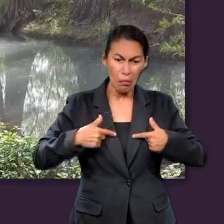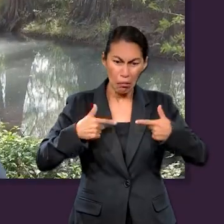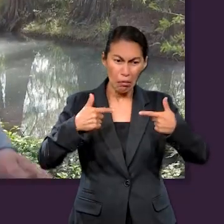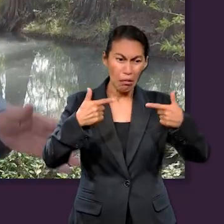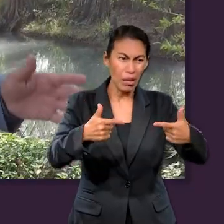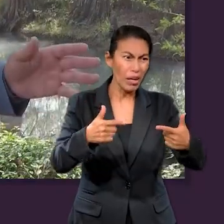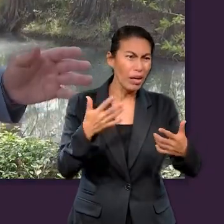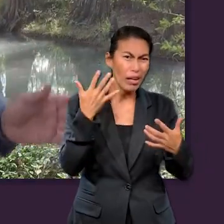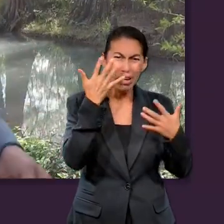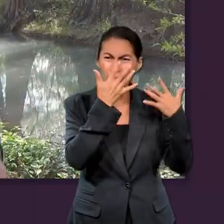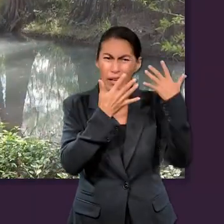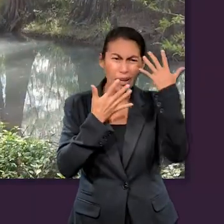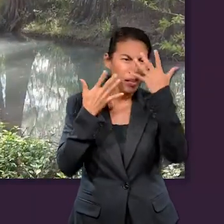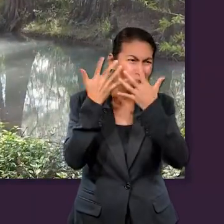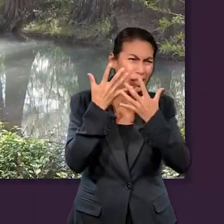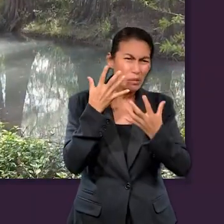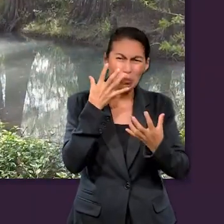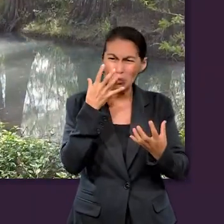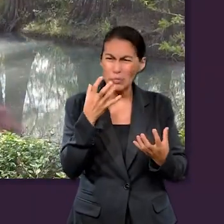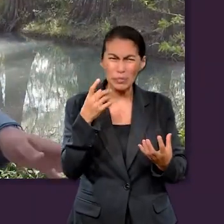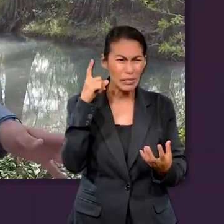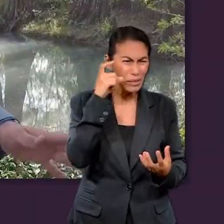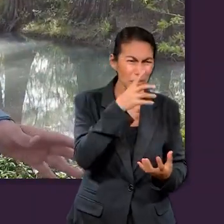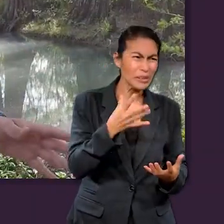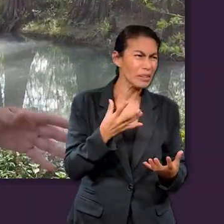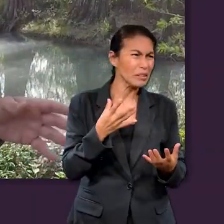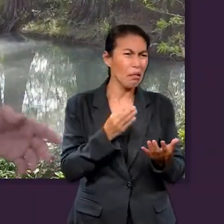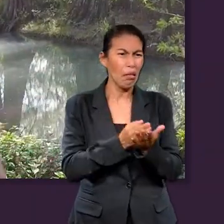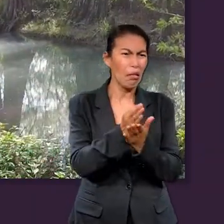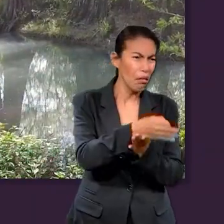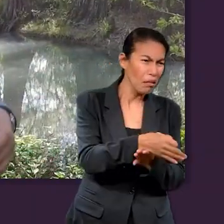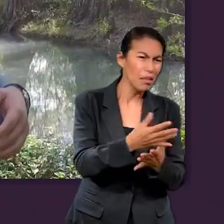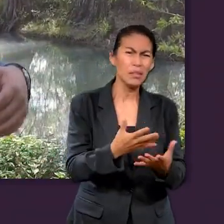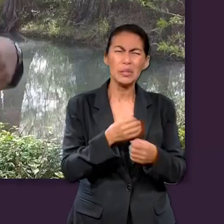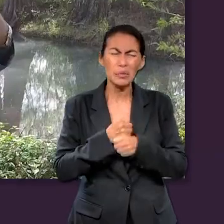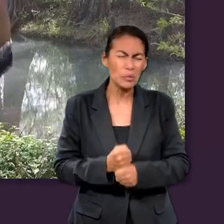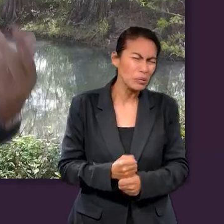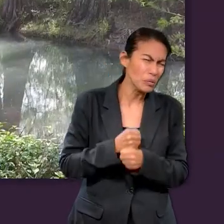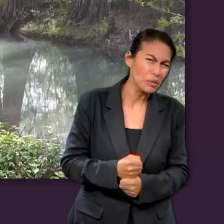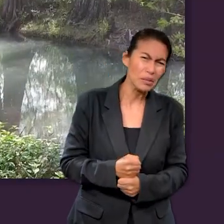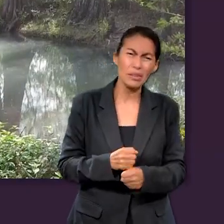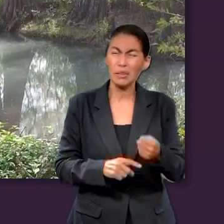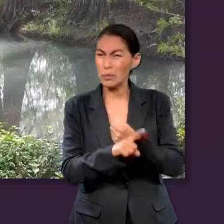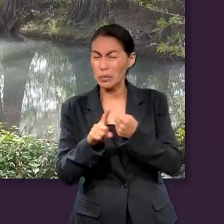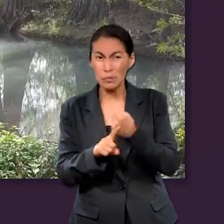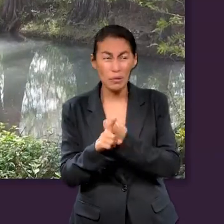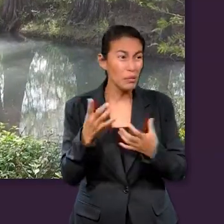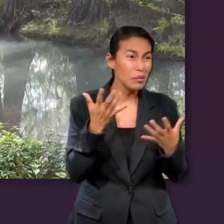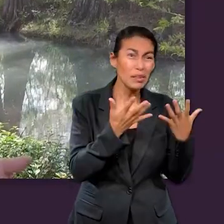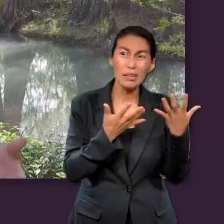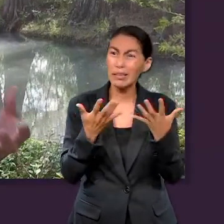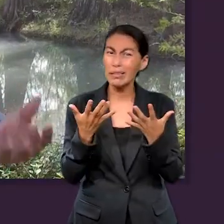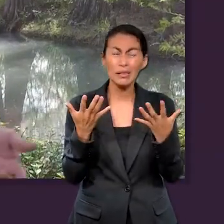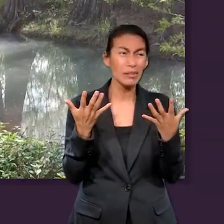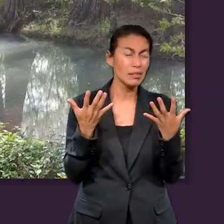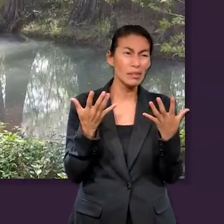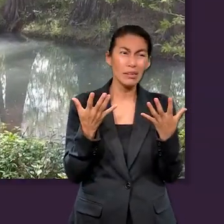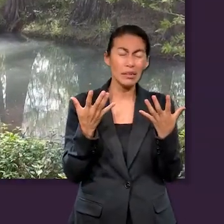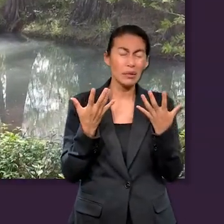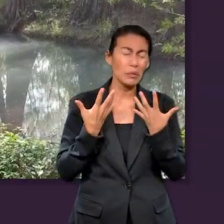se convirtieron en un completo desastre, cómo sus descendientes se tiraron a perder, cómo había una